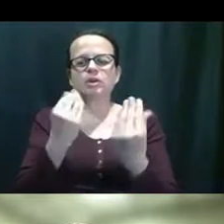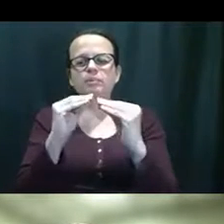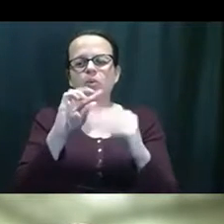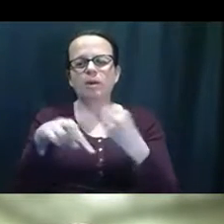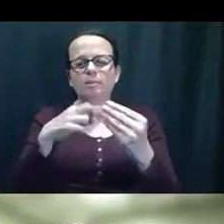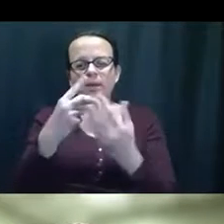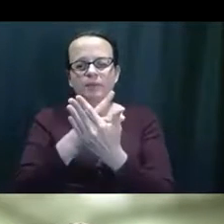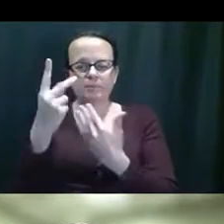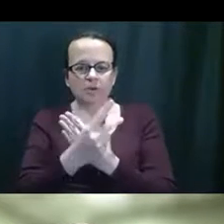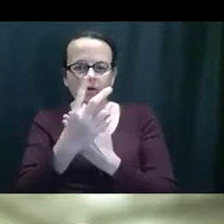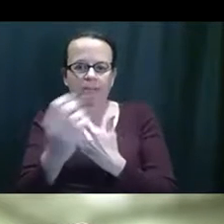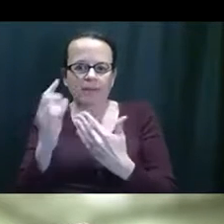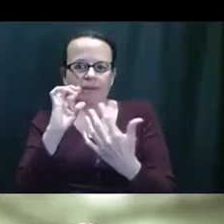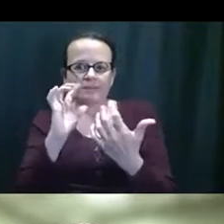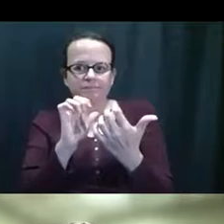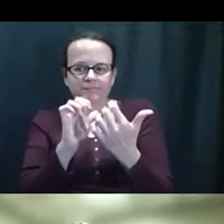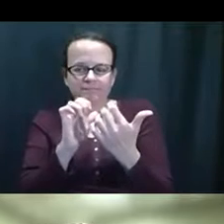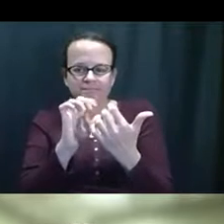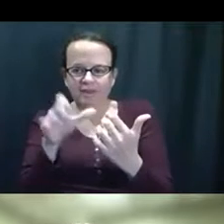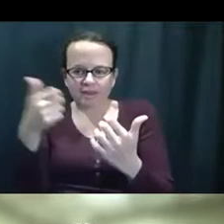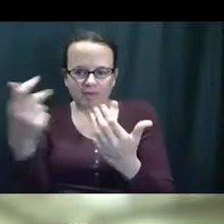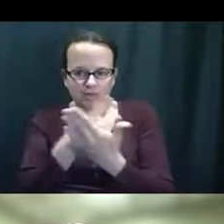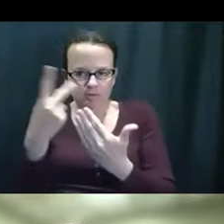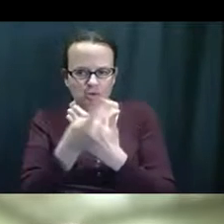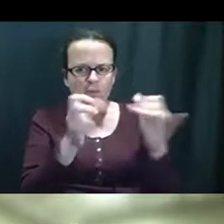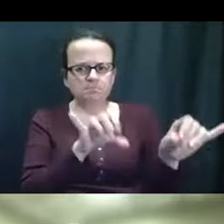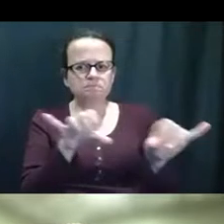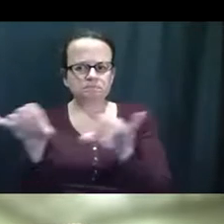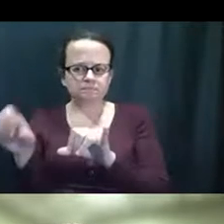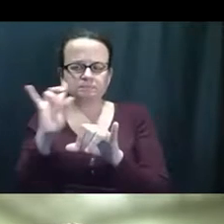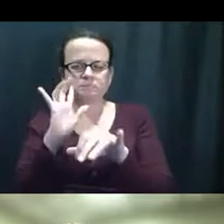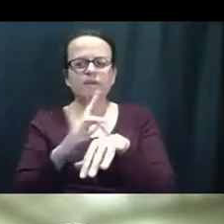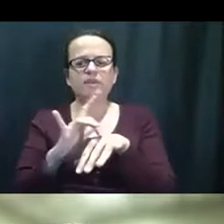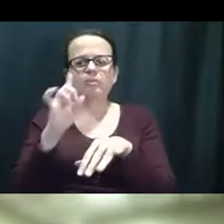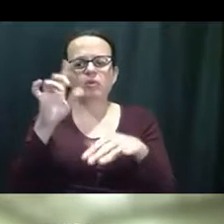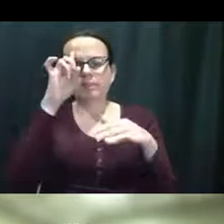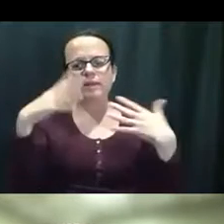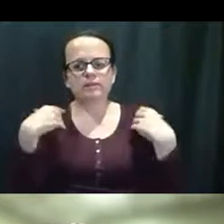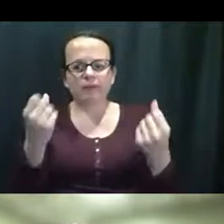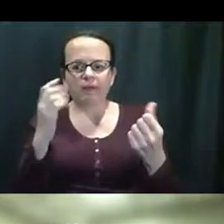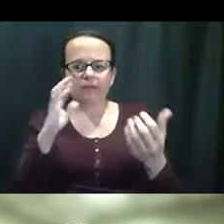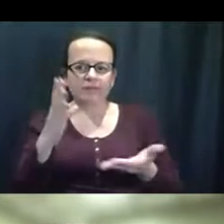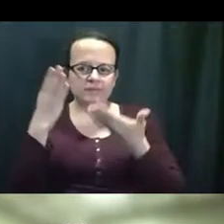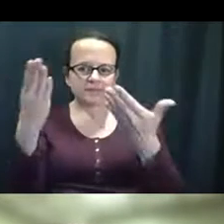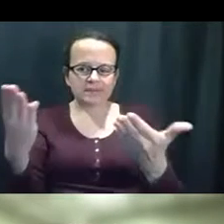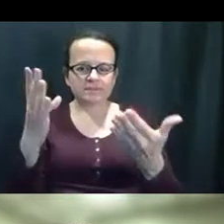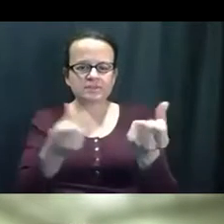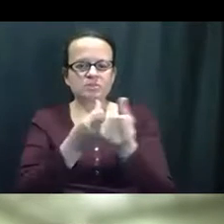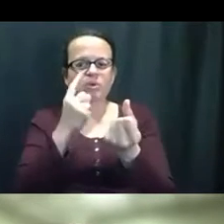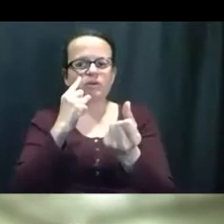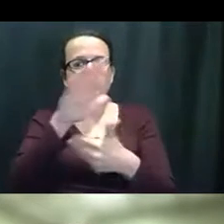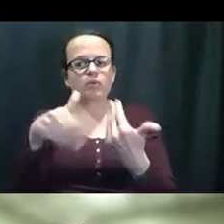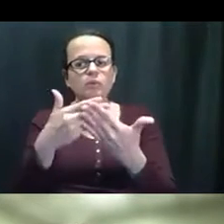el un cp el programa de empoderamiento y